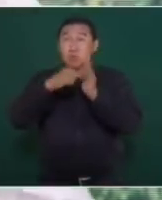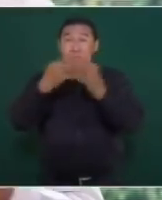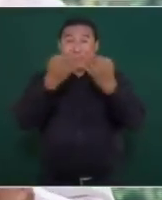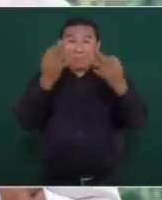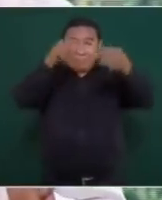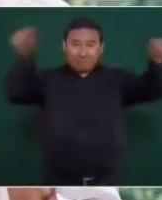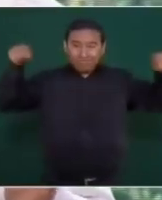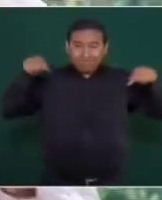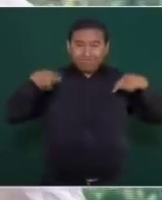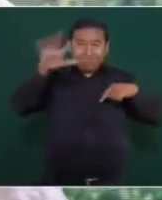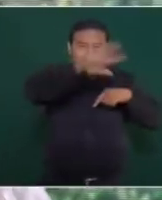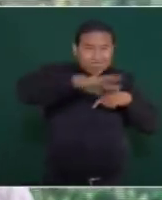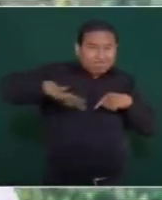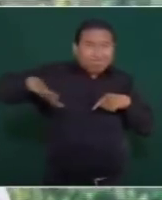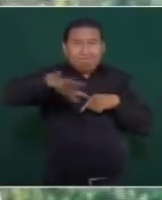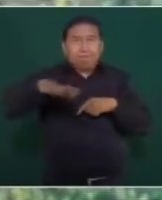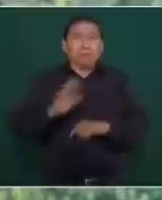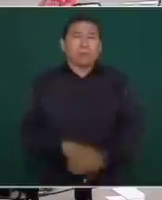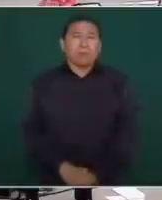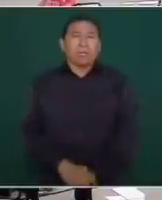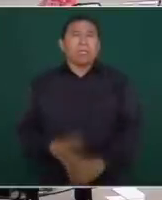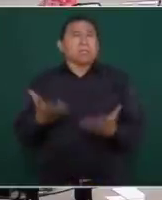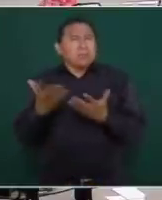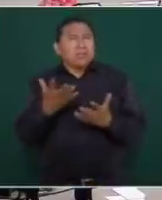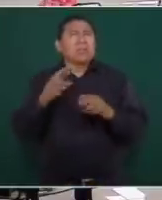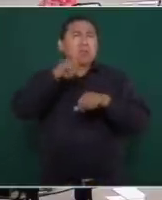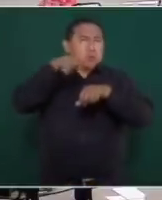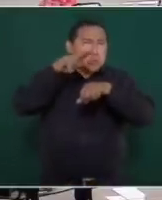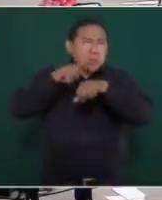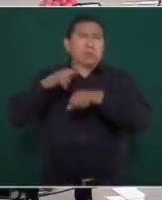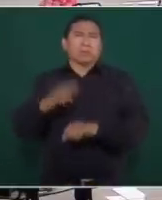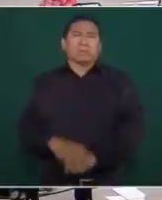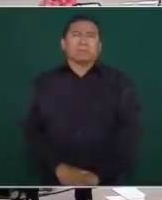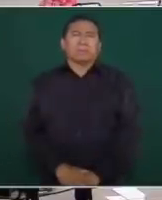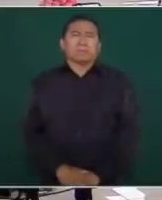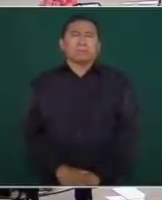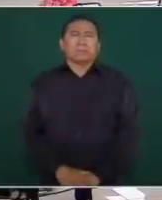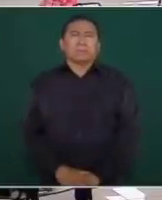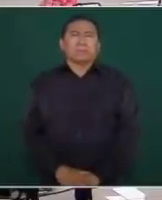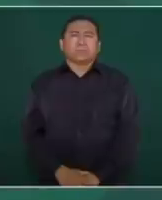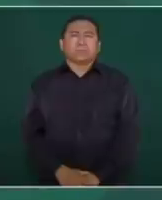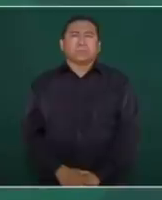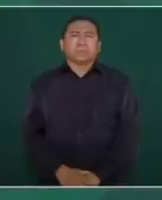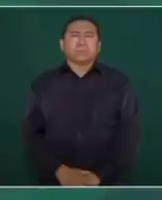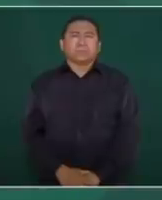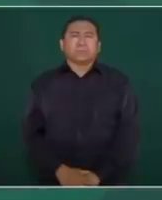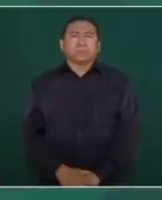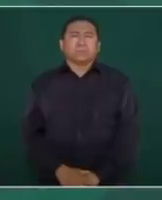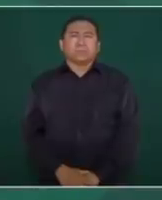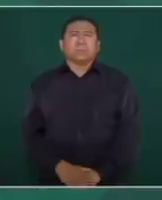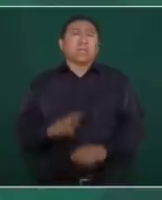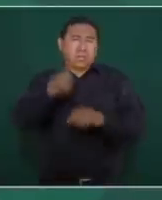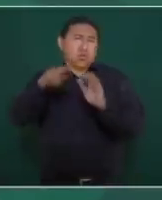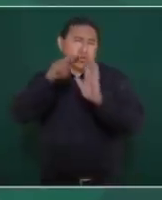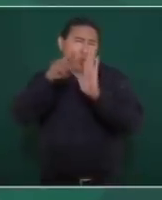acuerdo a la densidad, al medio ambiente, a las